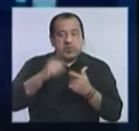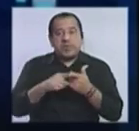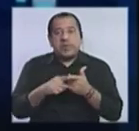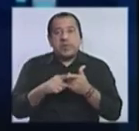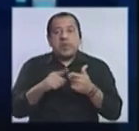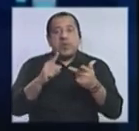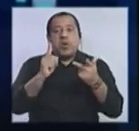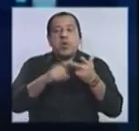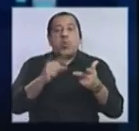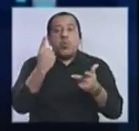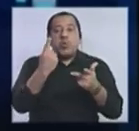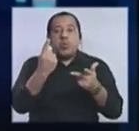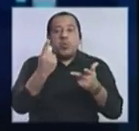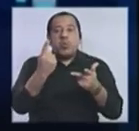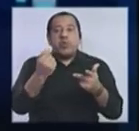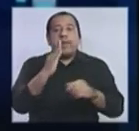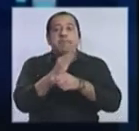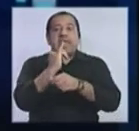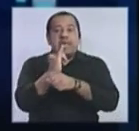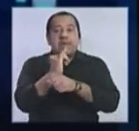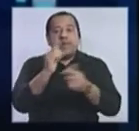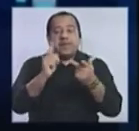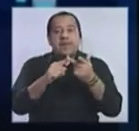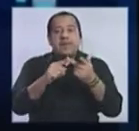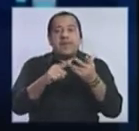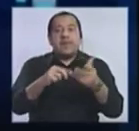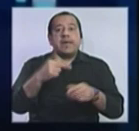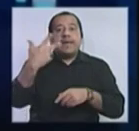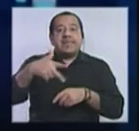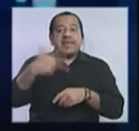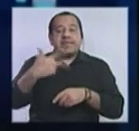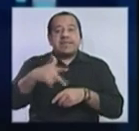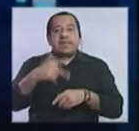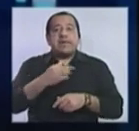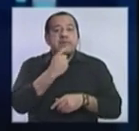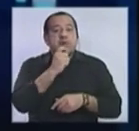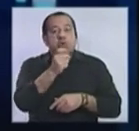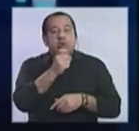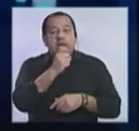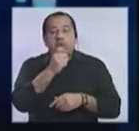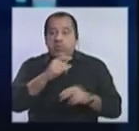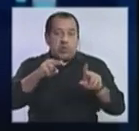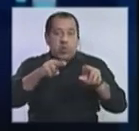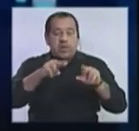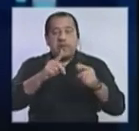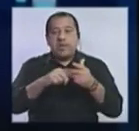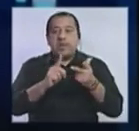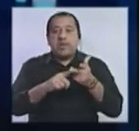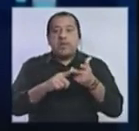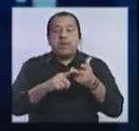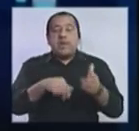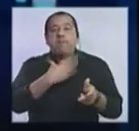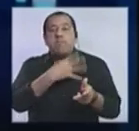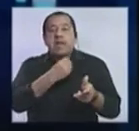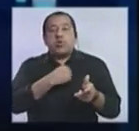Una banca que queda del Partido Independiente, 13 bancas del Partido Colorado, que queda con la misma cantidad. El Partido